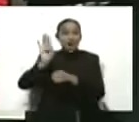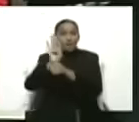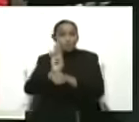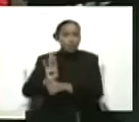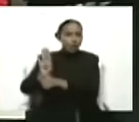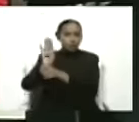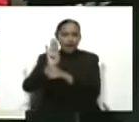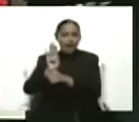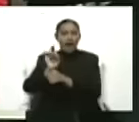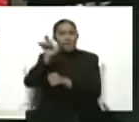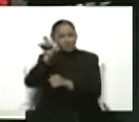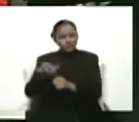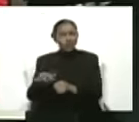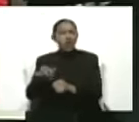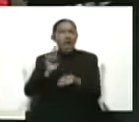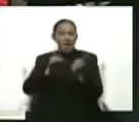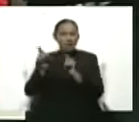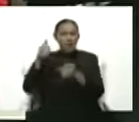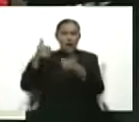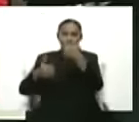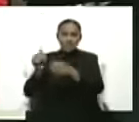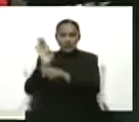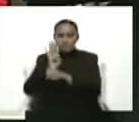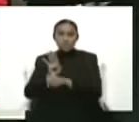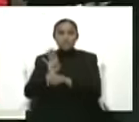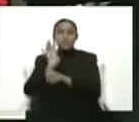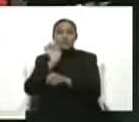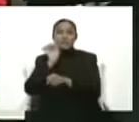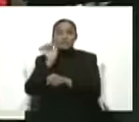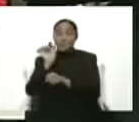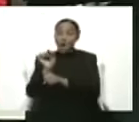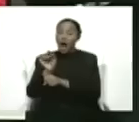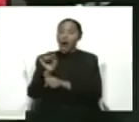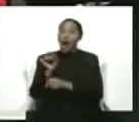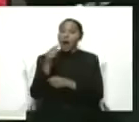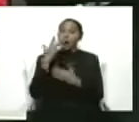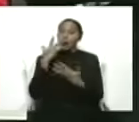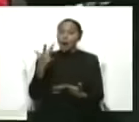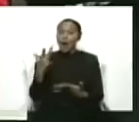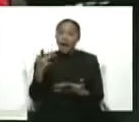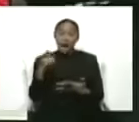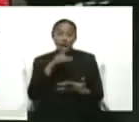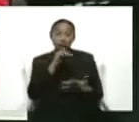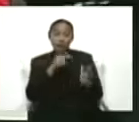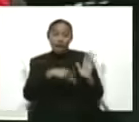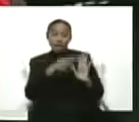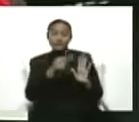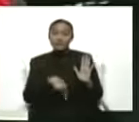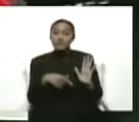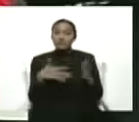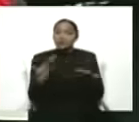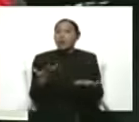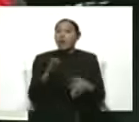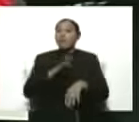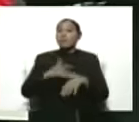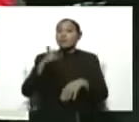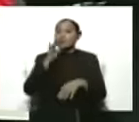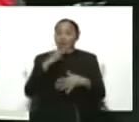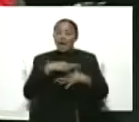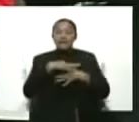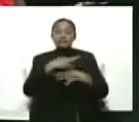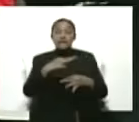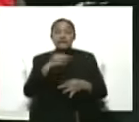hay ningún interés y que lo que tienen es un interés de desconocer la voluntad del pueblo soberano.